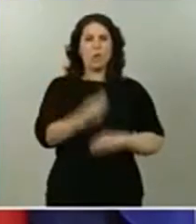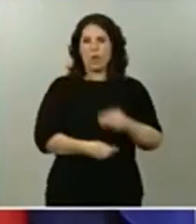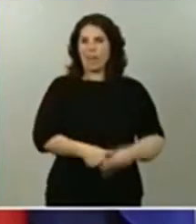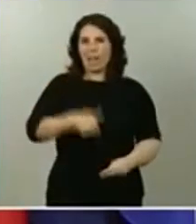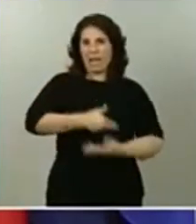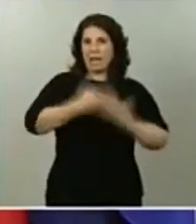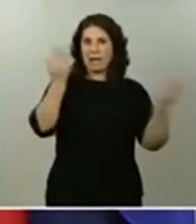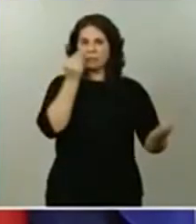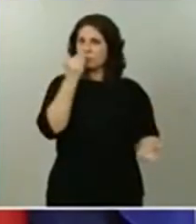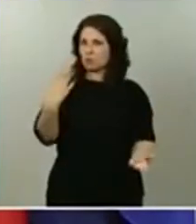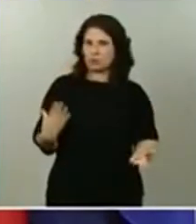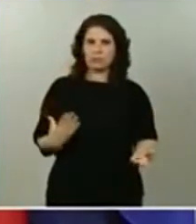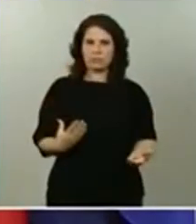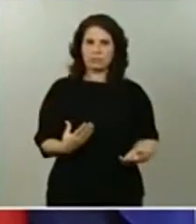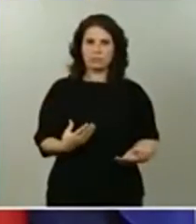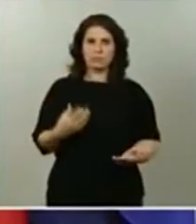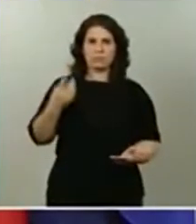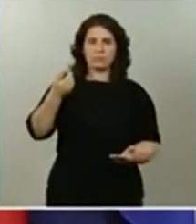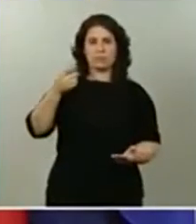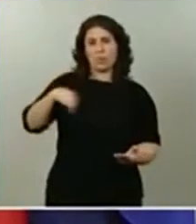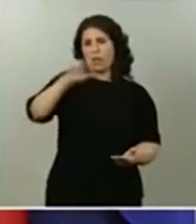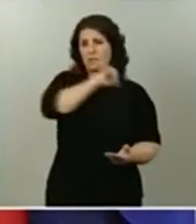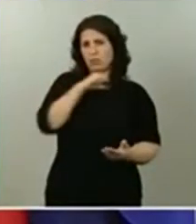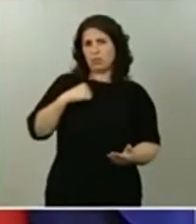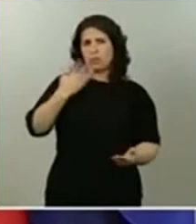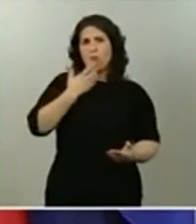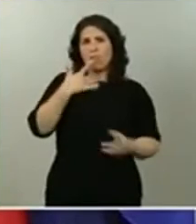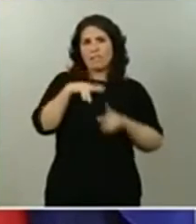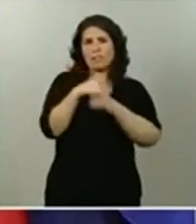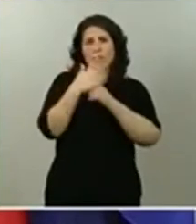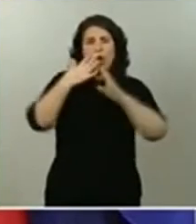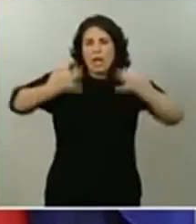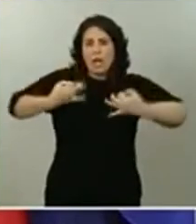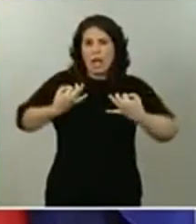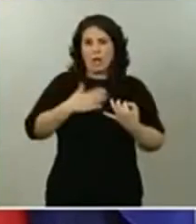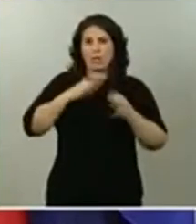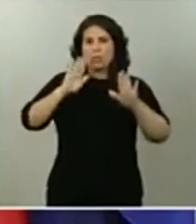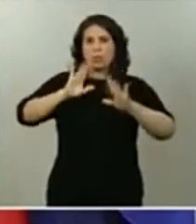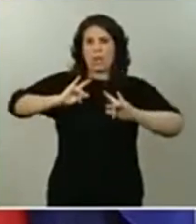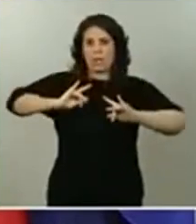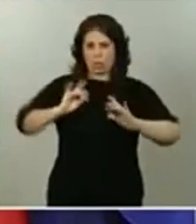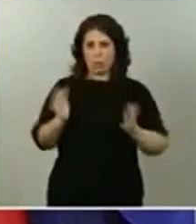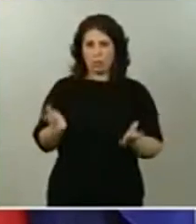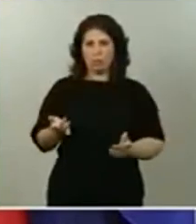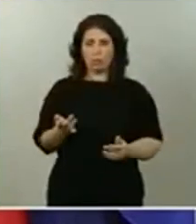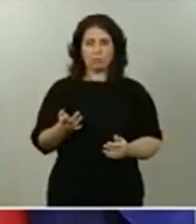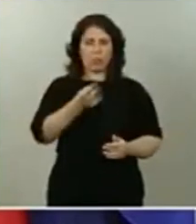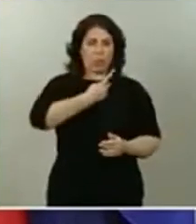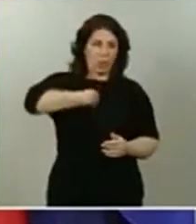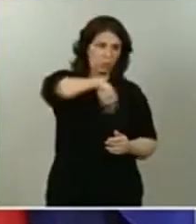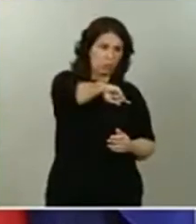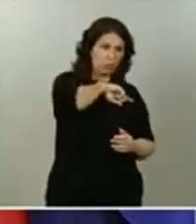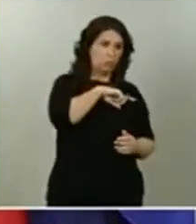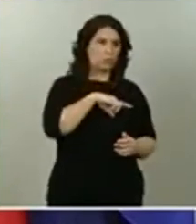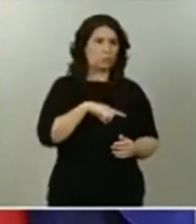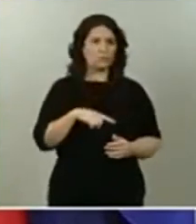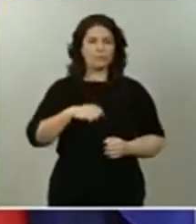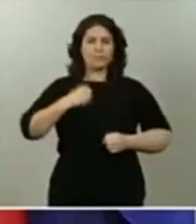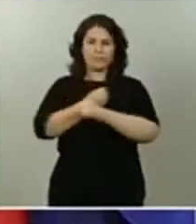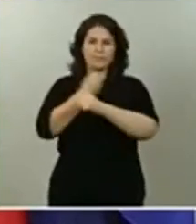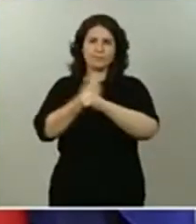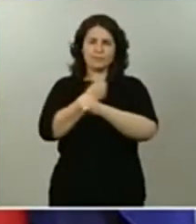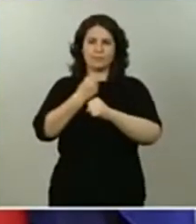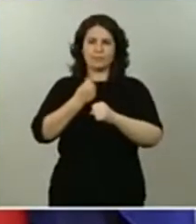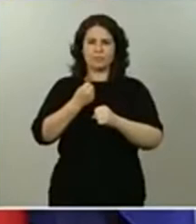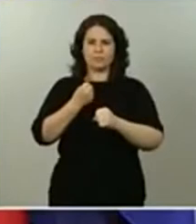Ellas conocen la situación real de los brotes que tienen en su territorio. Nosotros estamos trabajando de una forma muy fluida con